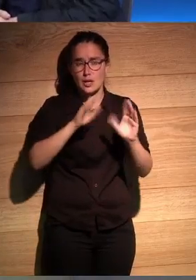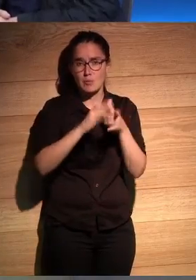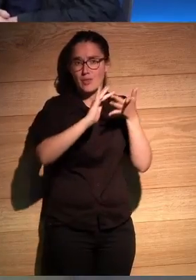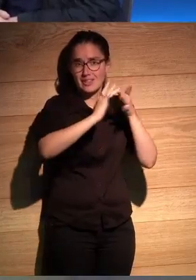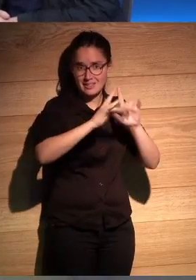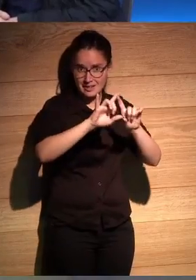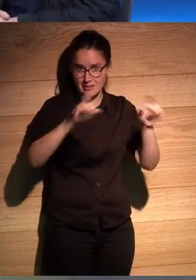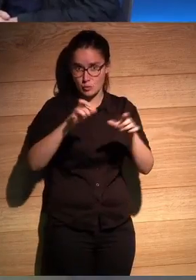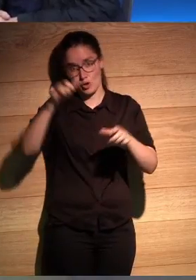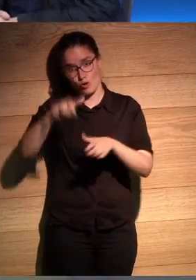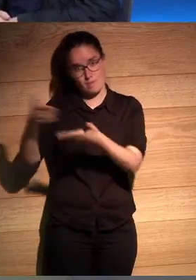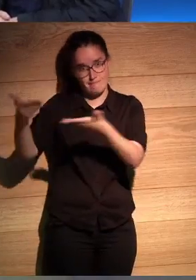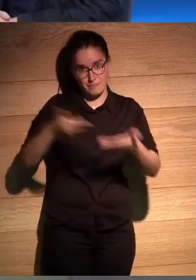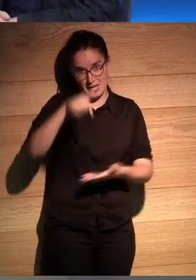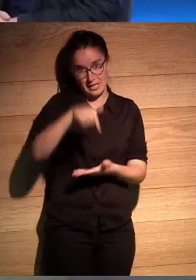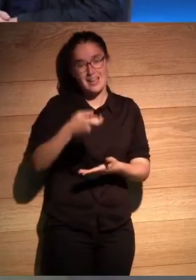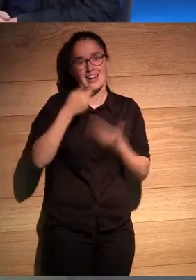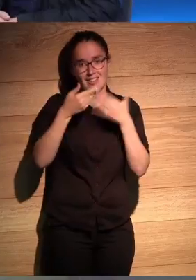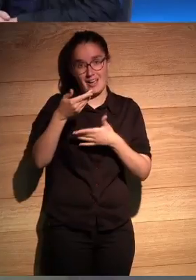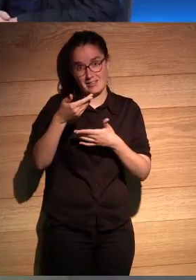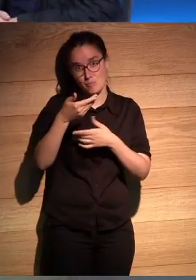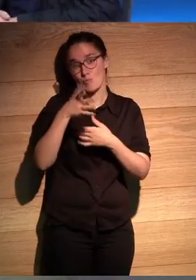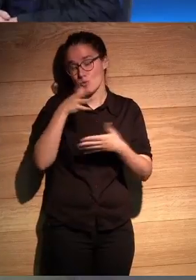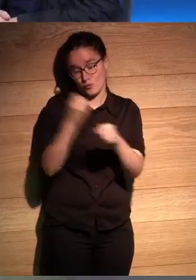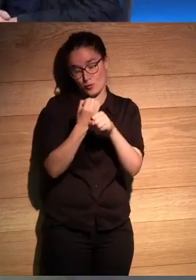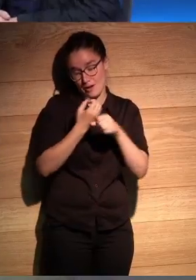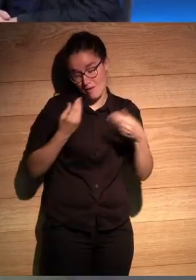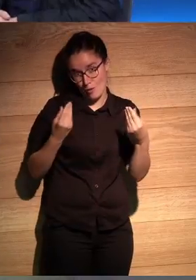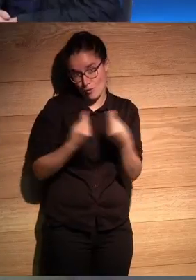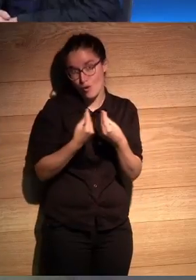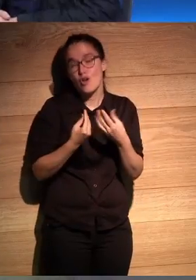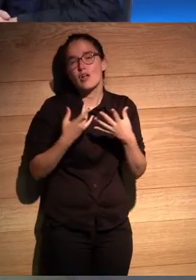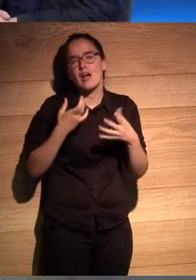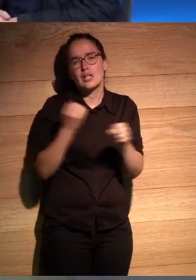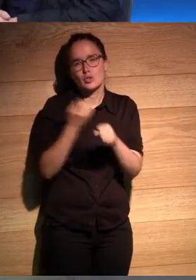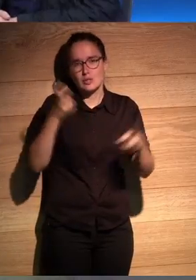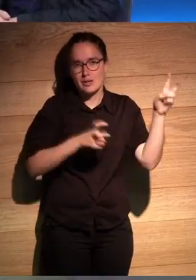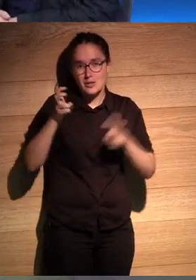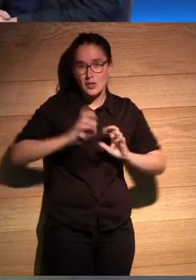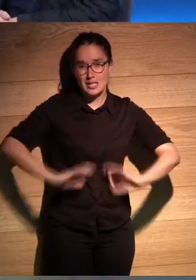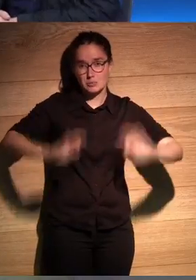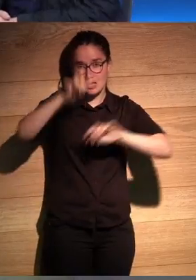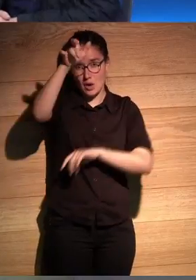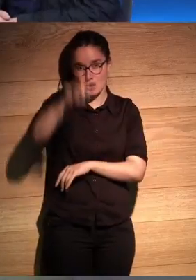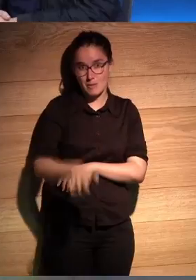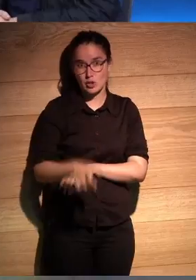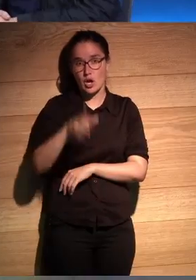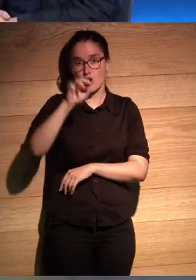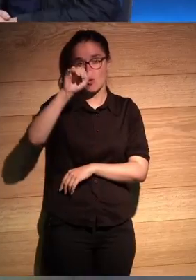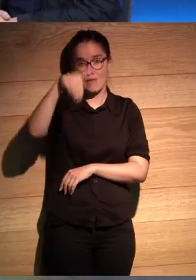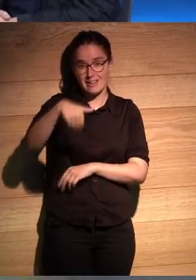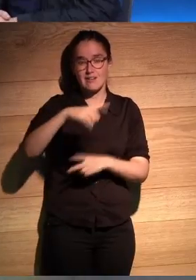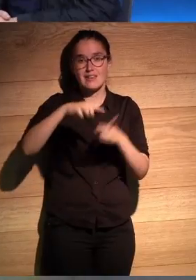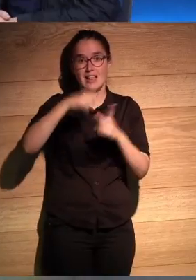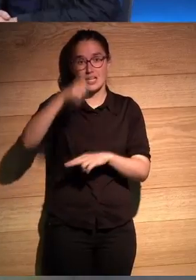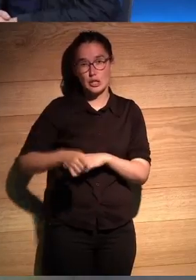interactivos que hoy nos ha acompañado aquí gracias chicos por todo el trabajo a todos vosotros que habéis venido y especialmente a una persona como Rubén Matiella el